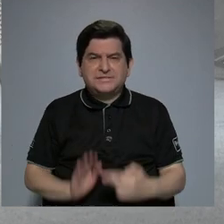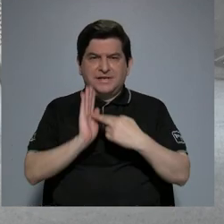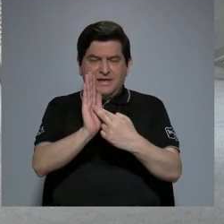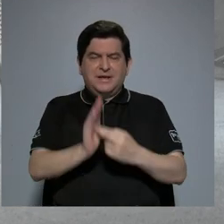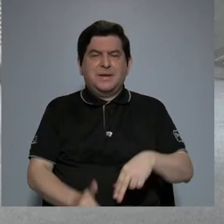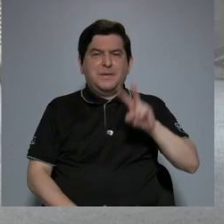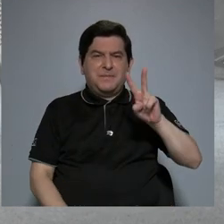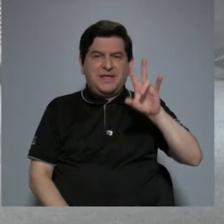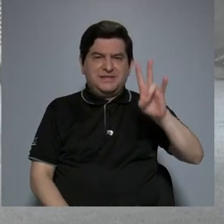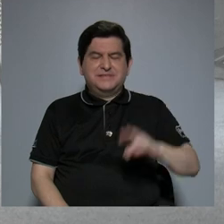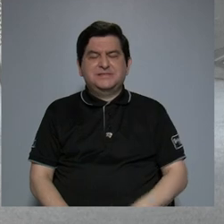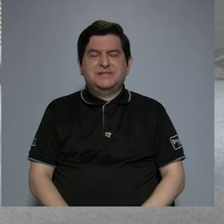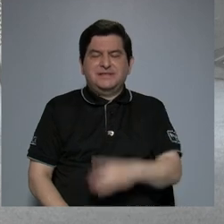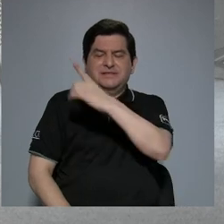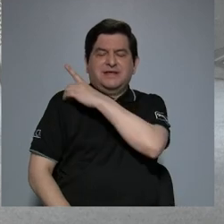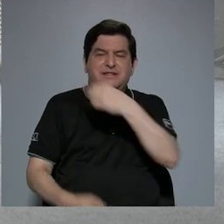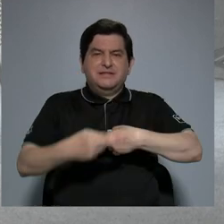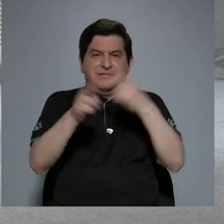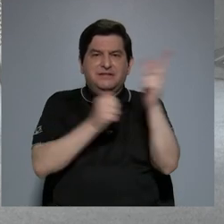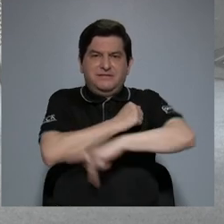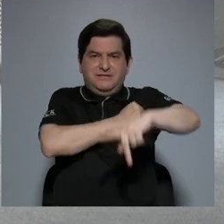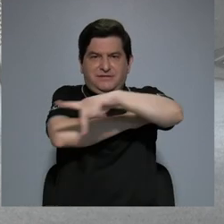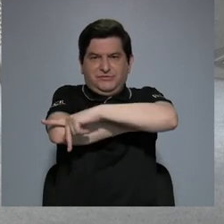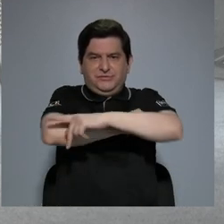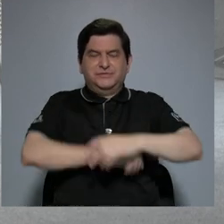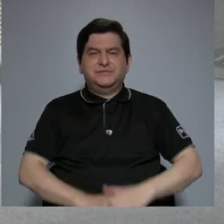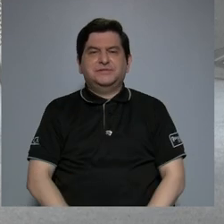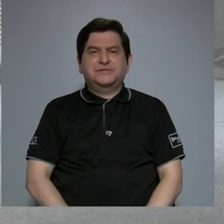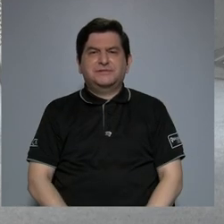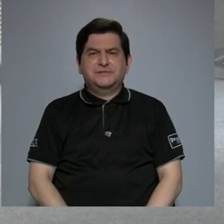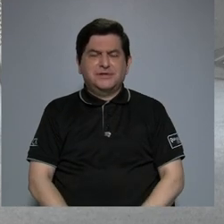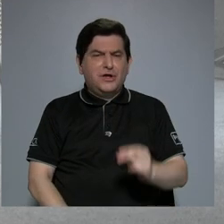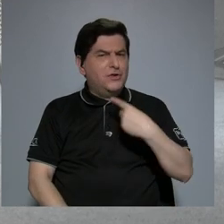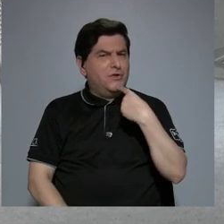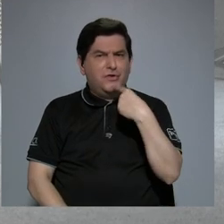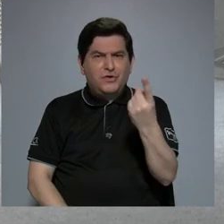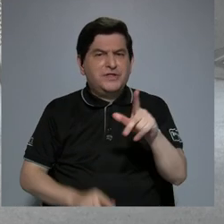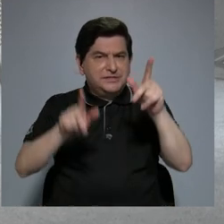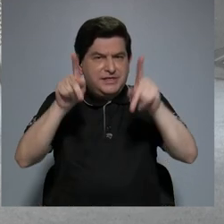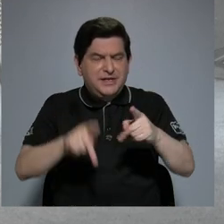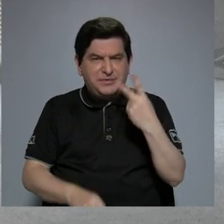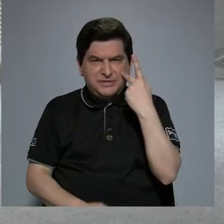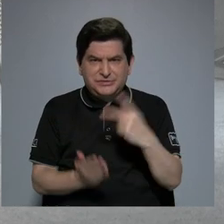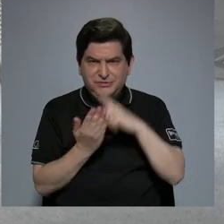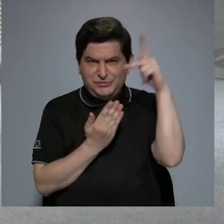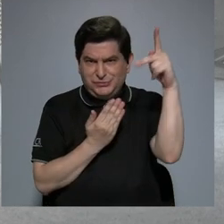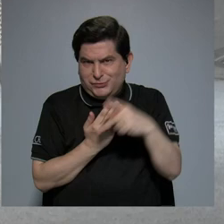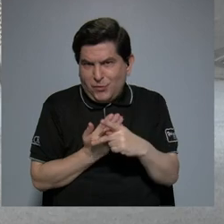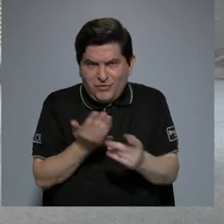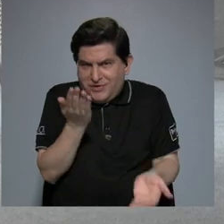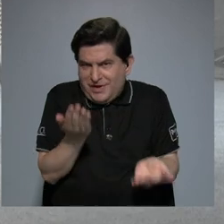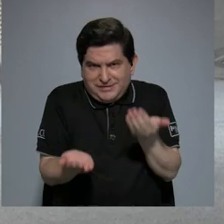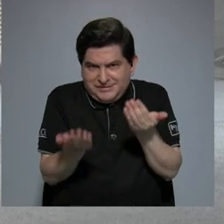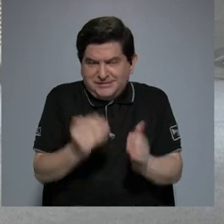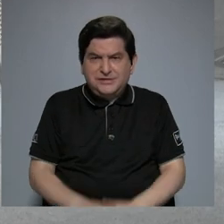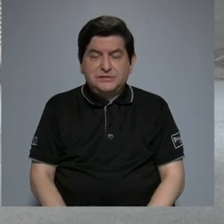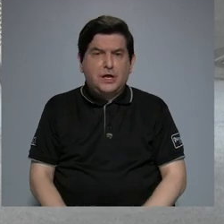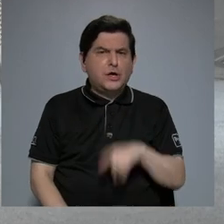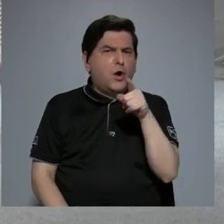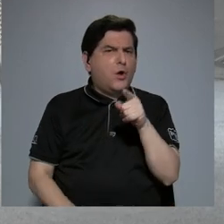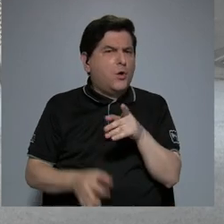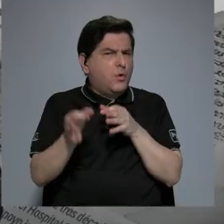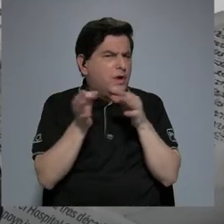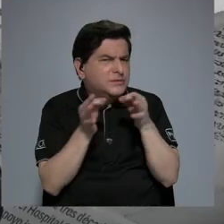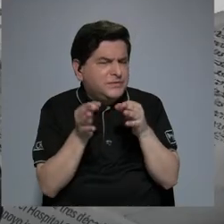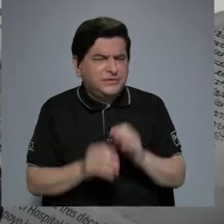direcciones regionales del país. Yo creo que no le hemos dicho al público, no sé si ya usted lo